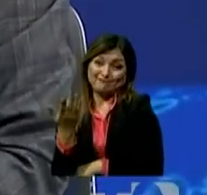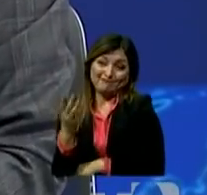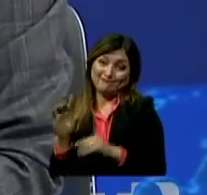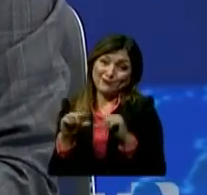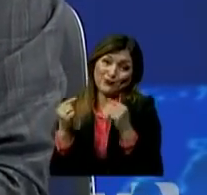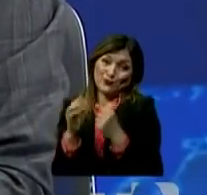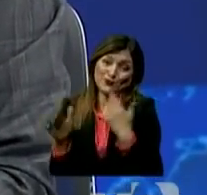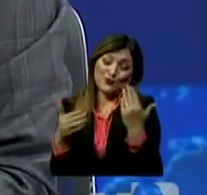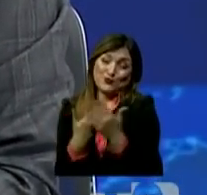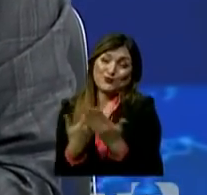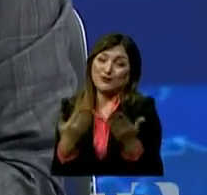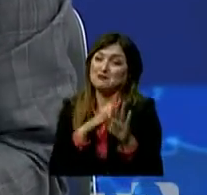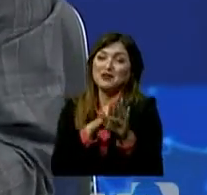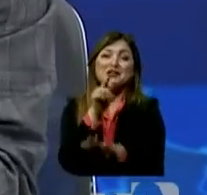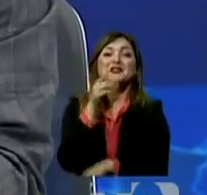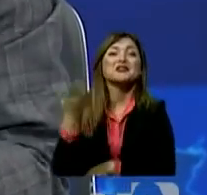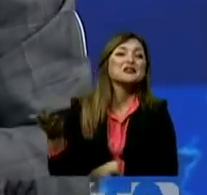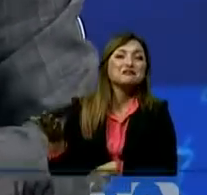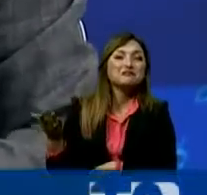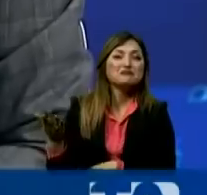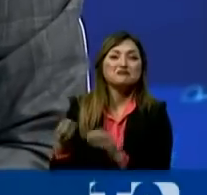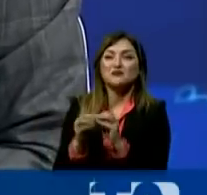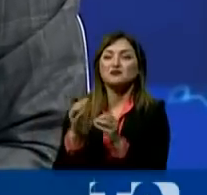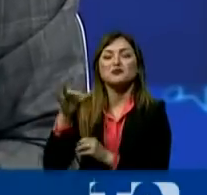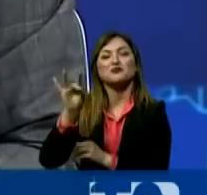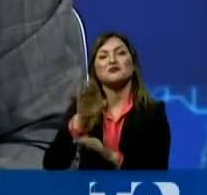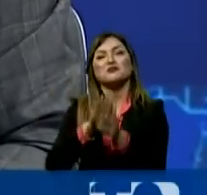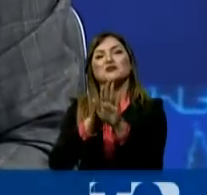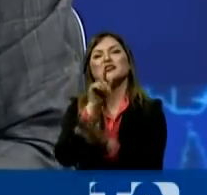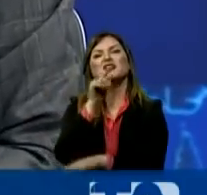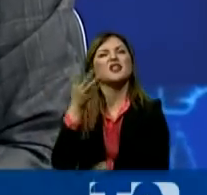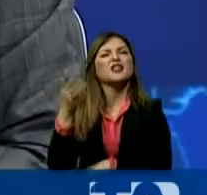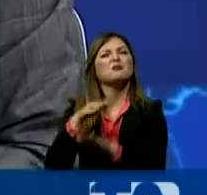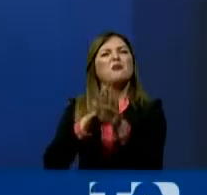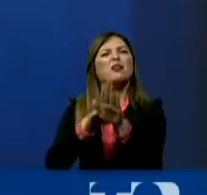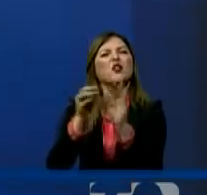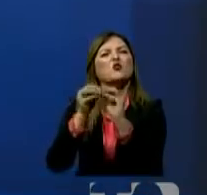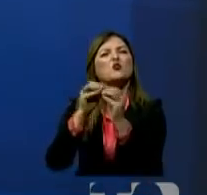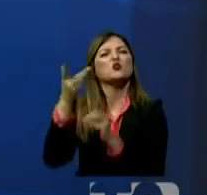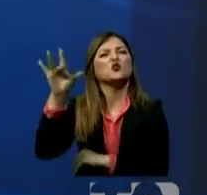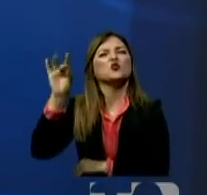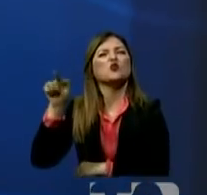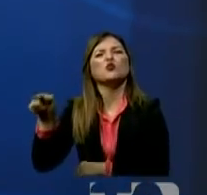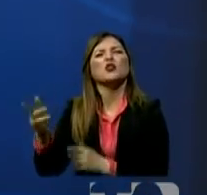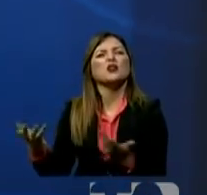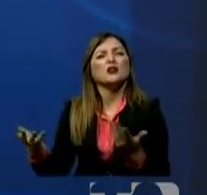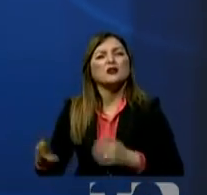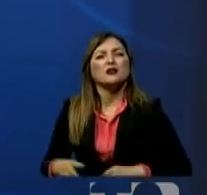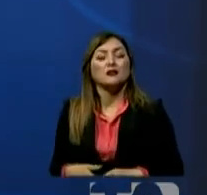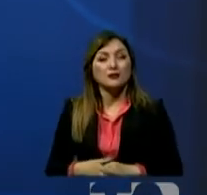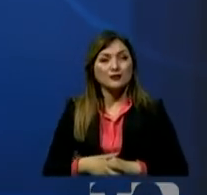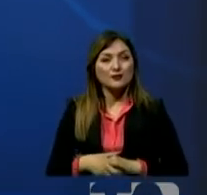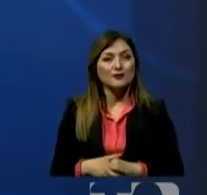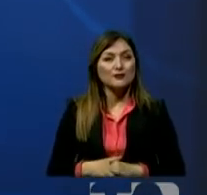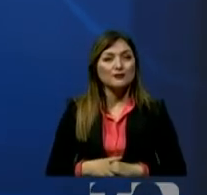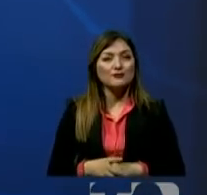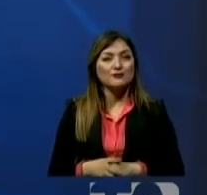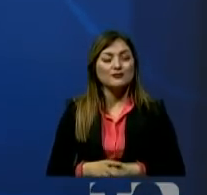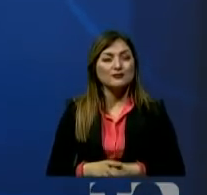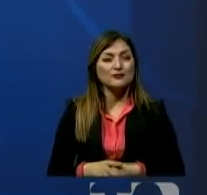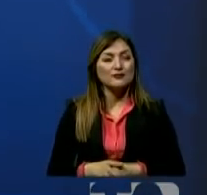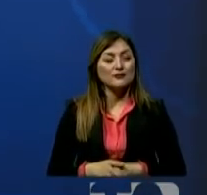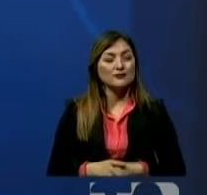decir, ¿a quién tiene usted? ¿Qué tiene en Pachacuti, por ejemplo, en su partido, en su movimiento? Mire, recientemente